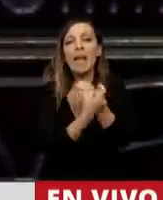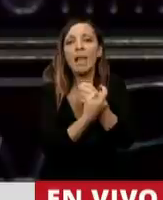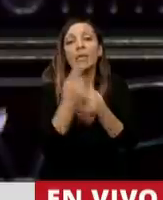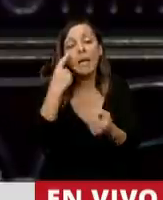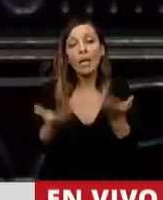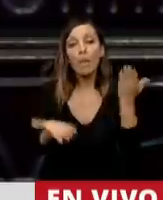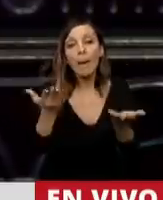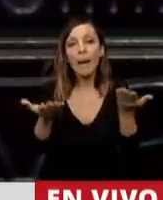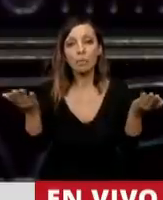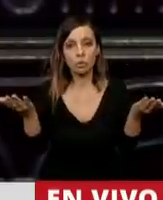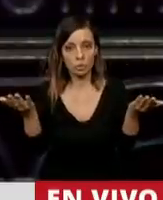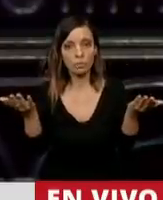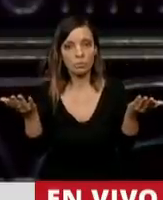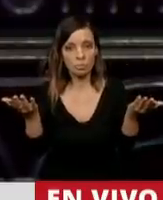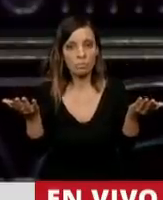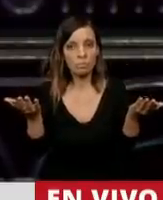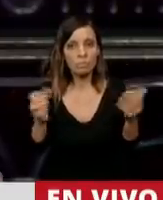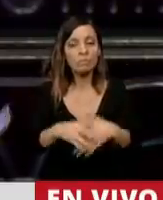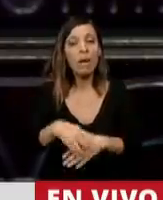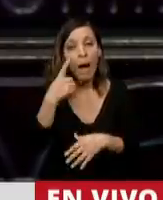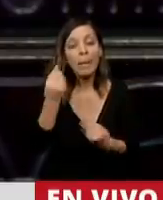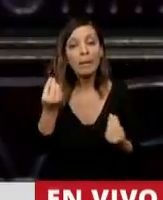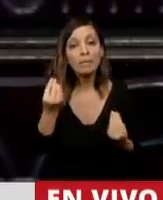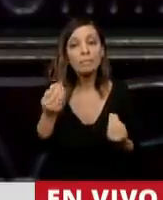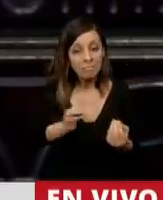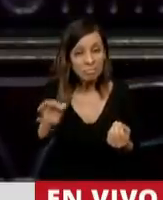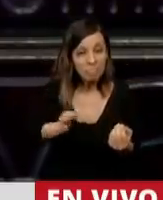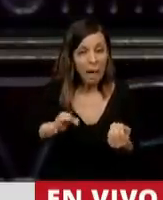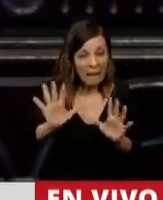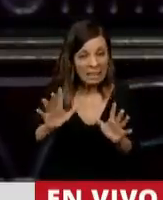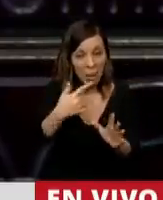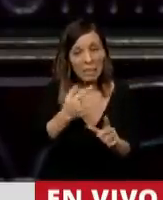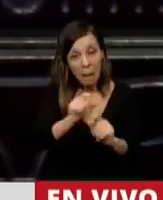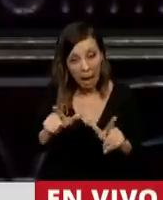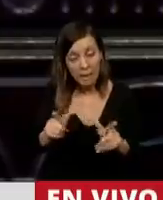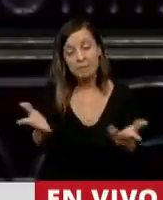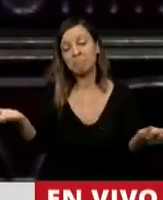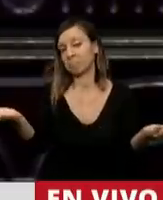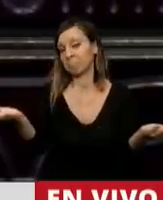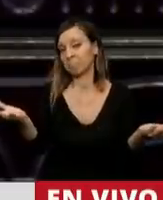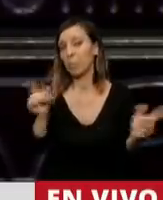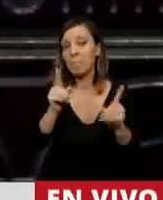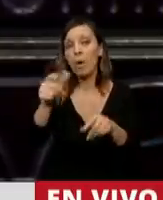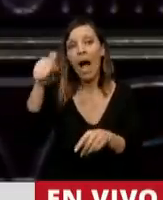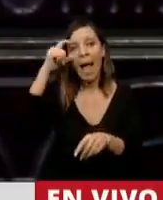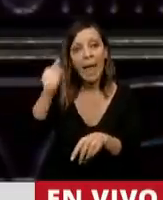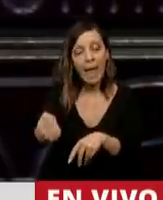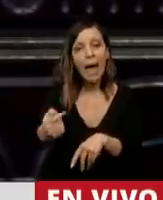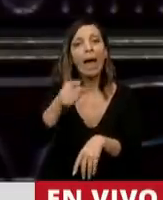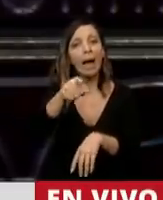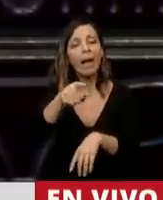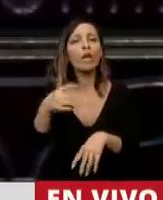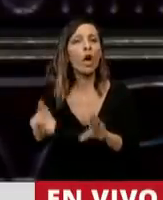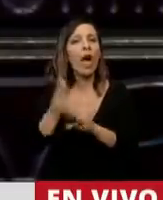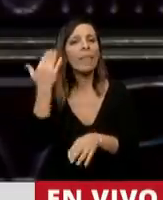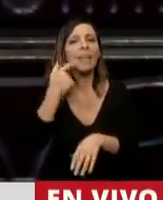vemos realmente si es tantas décadas. Porque aparte, en AEA dicen que fueron décadas muy